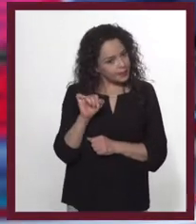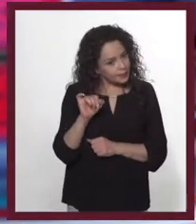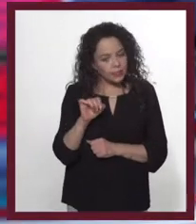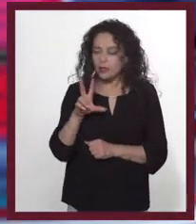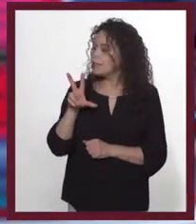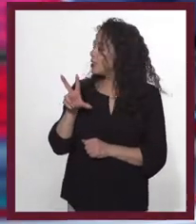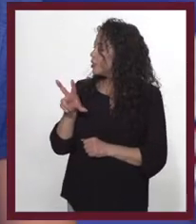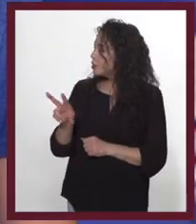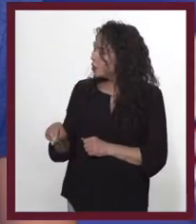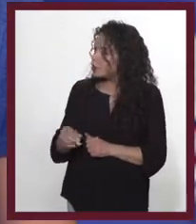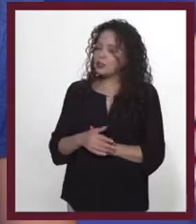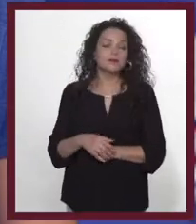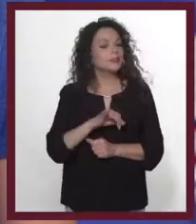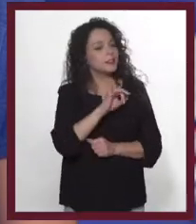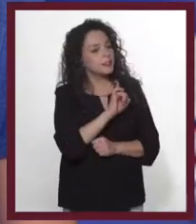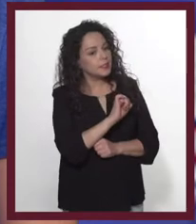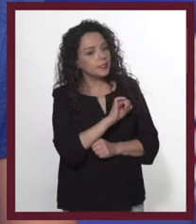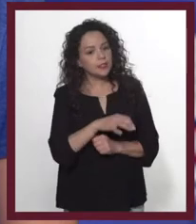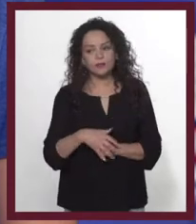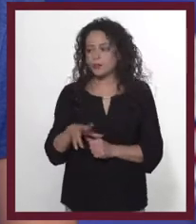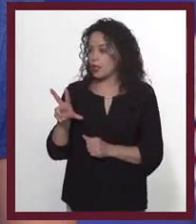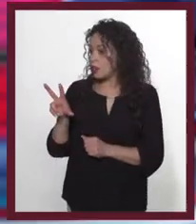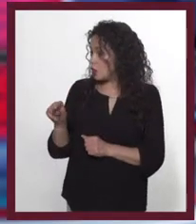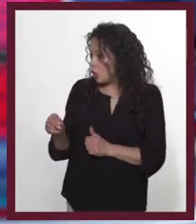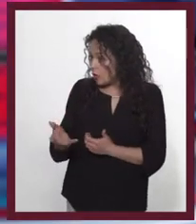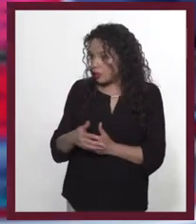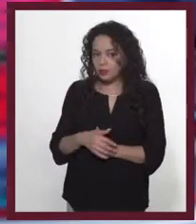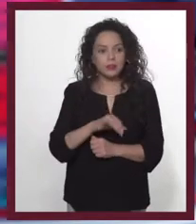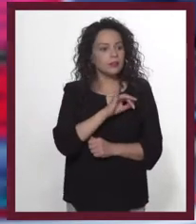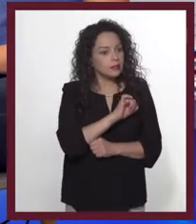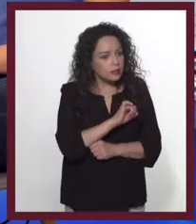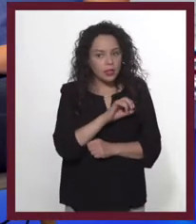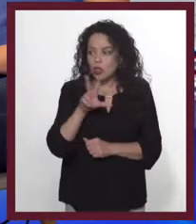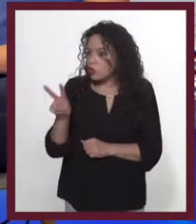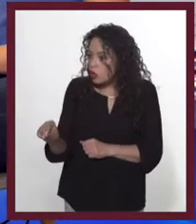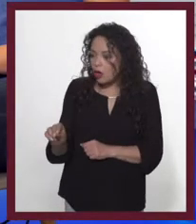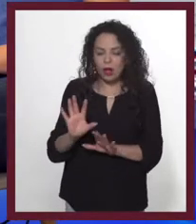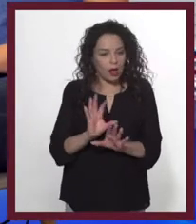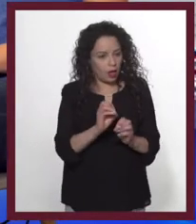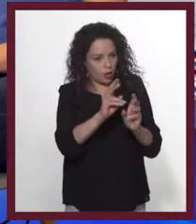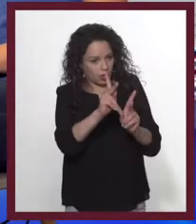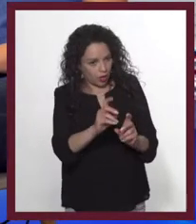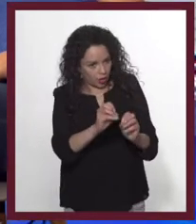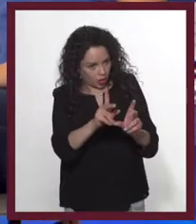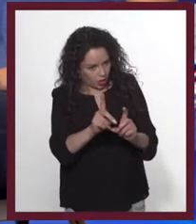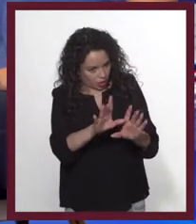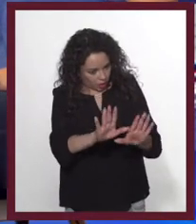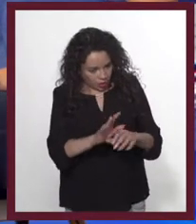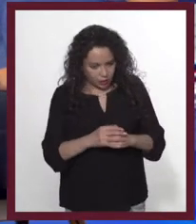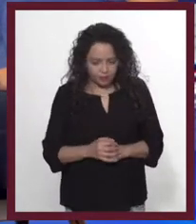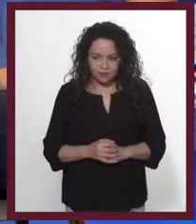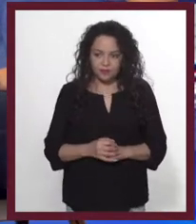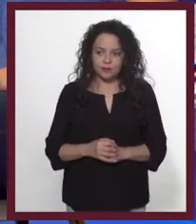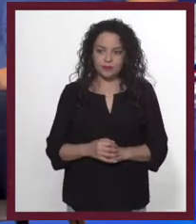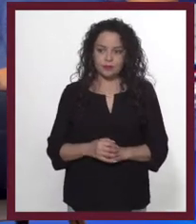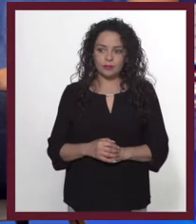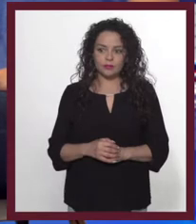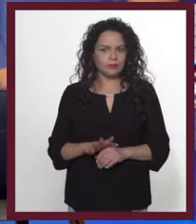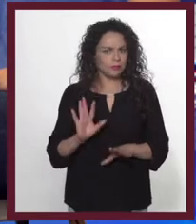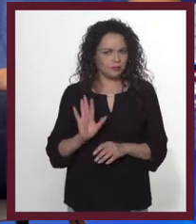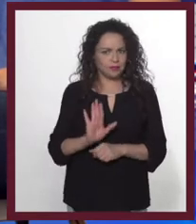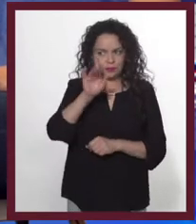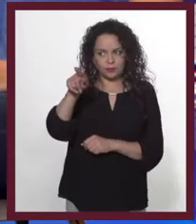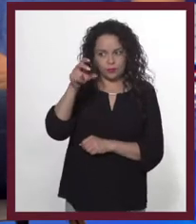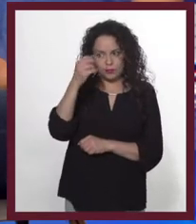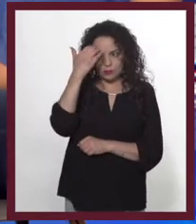¿Sí se le da? No se le da. ¿Sí? ¿No? ¿Que sí? ¿Que no? Ok, ok. Me da la